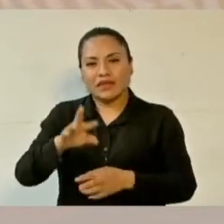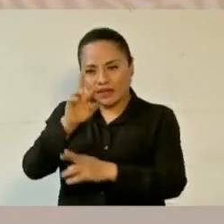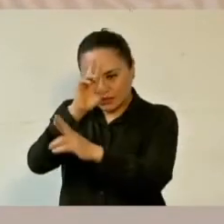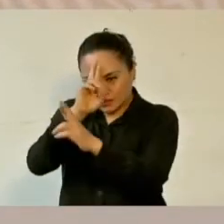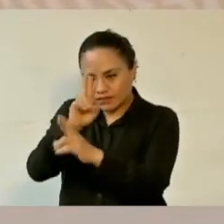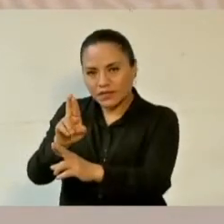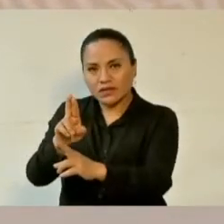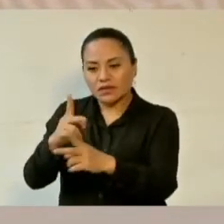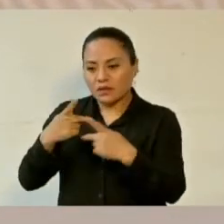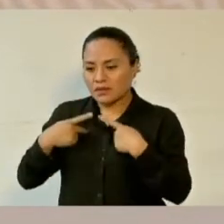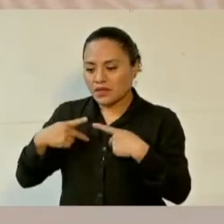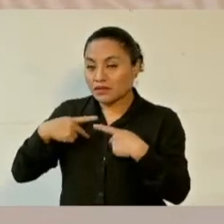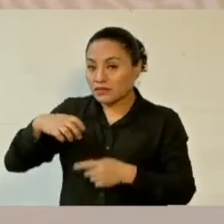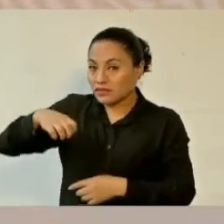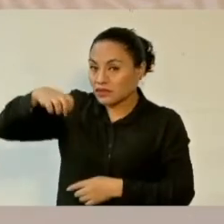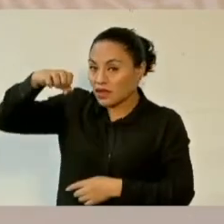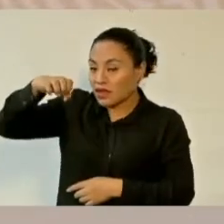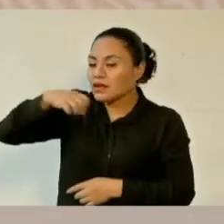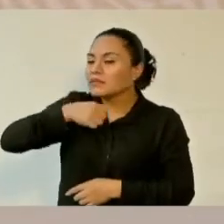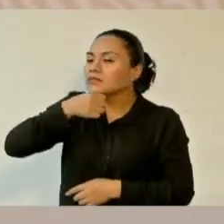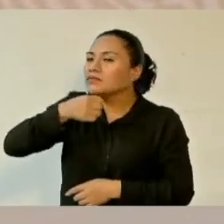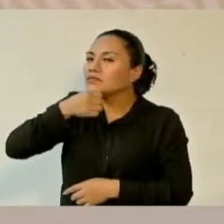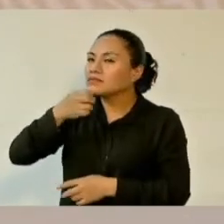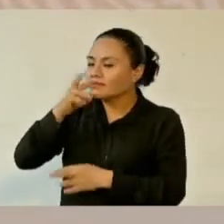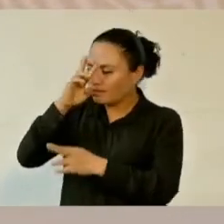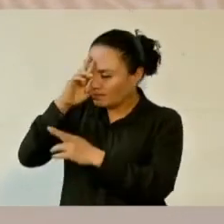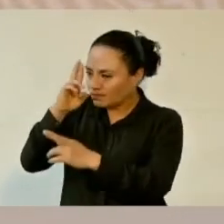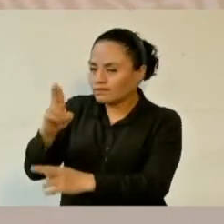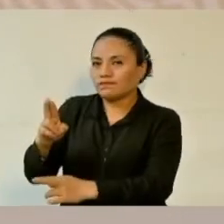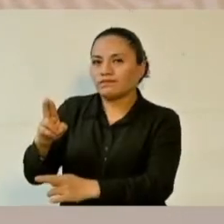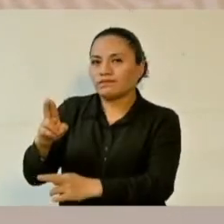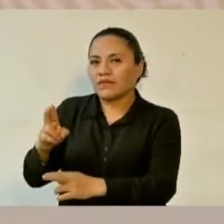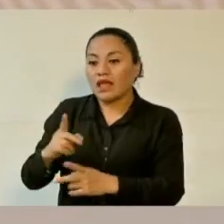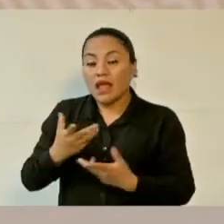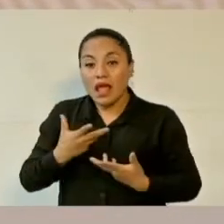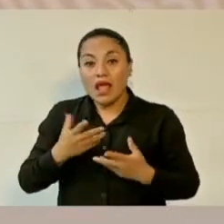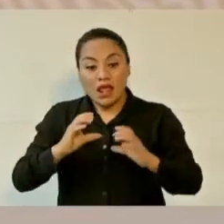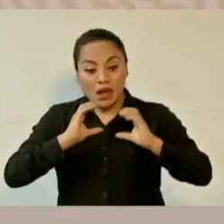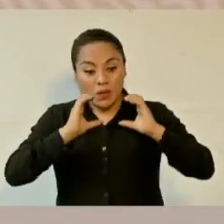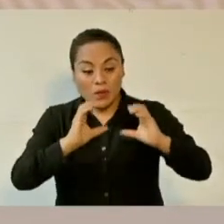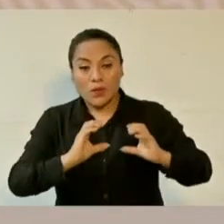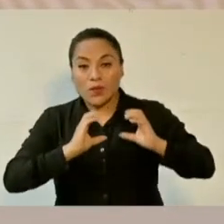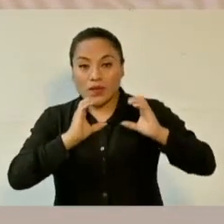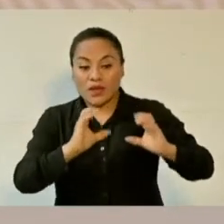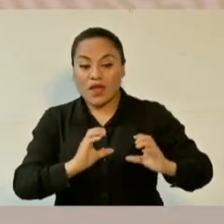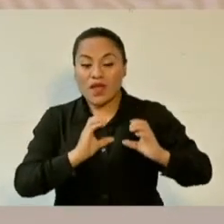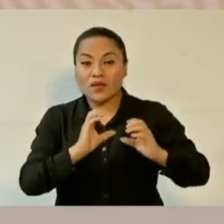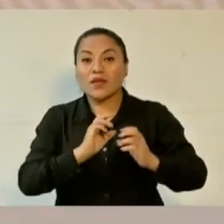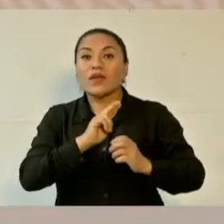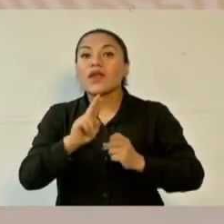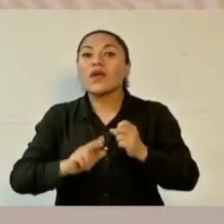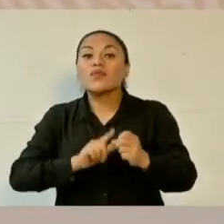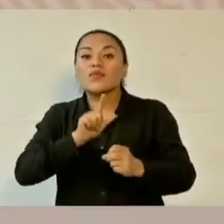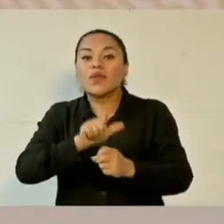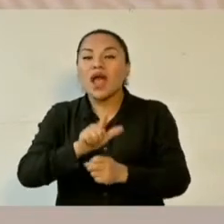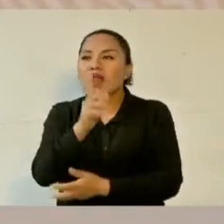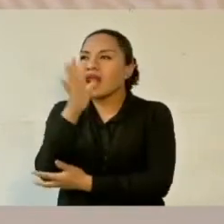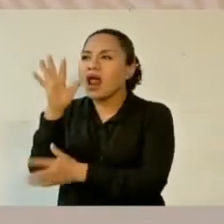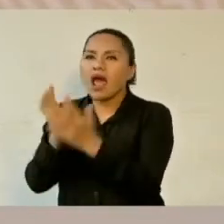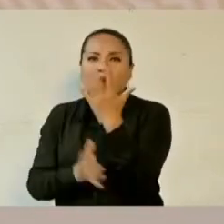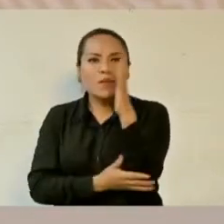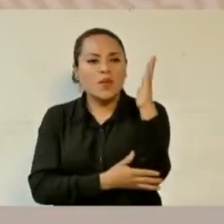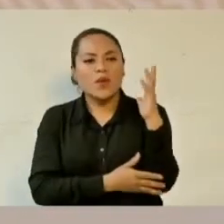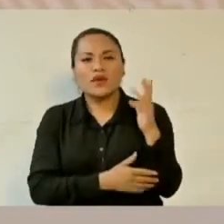mayores, el cuidado de la naturaleza, la